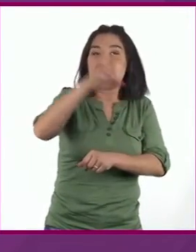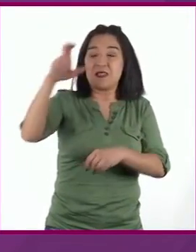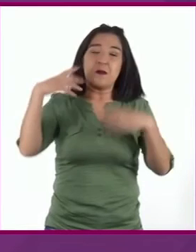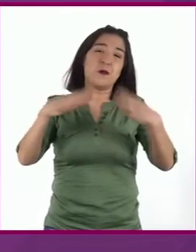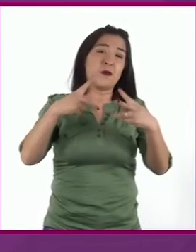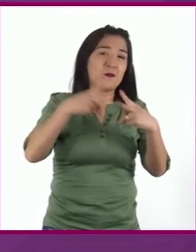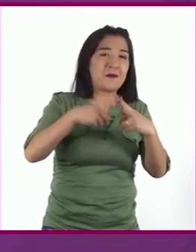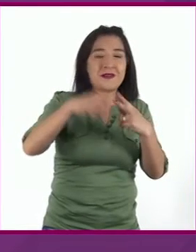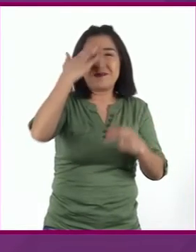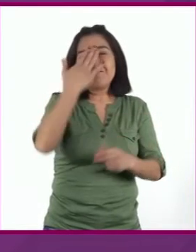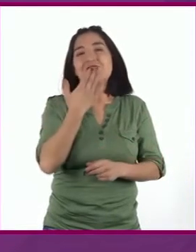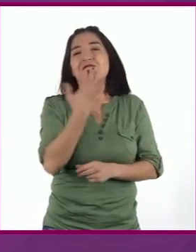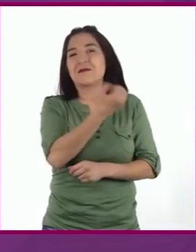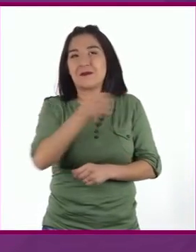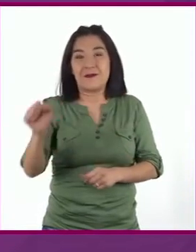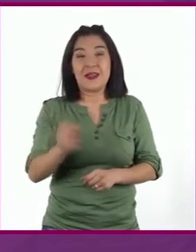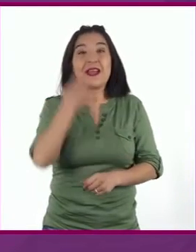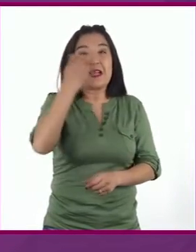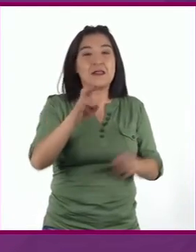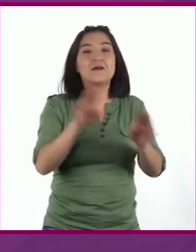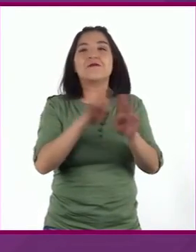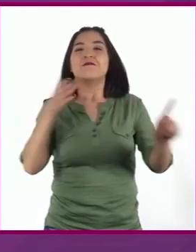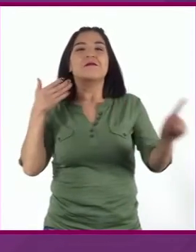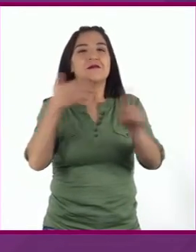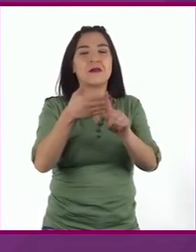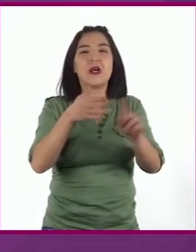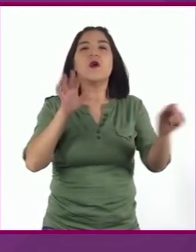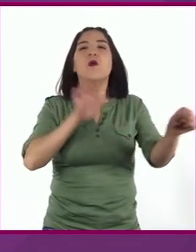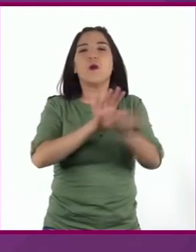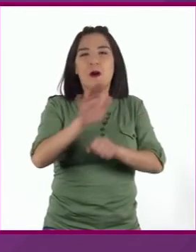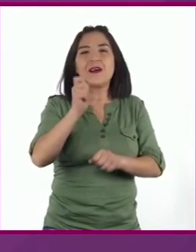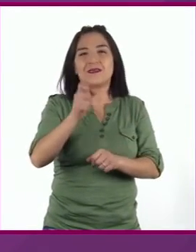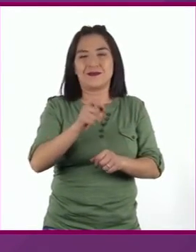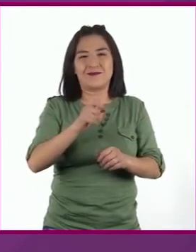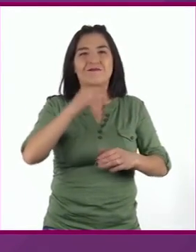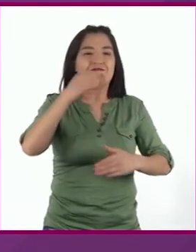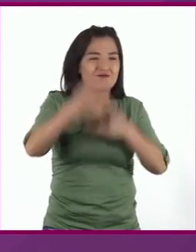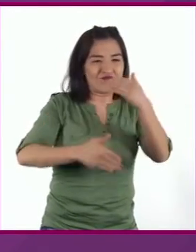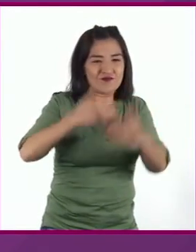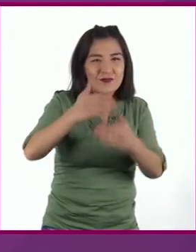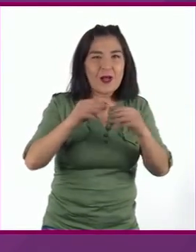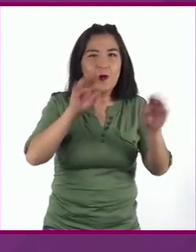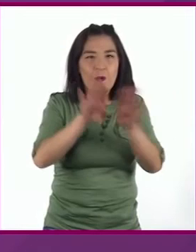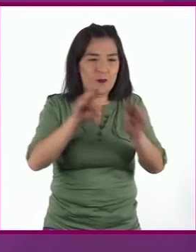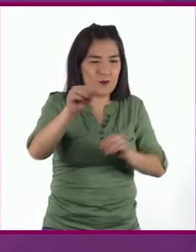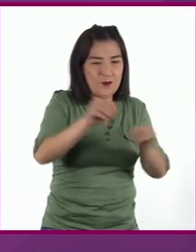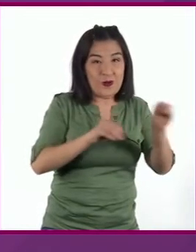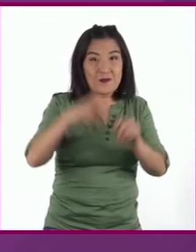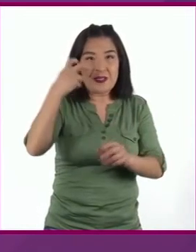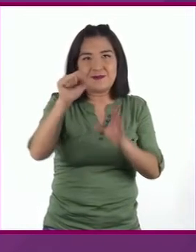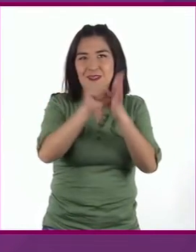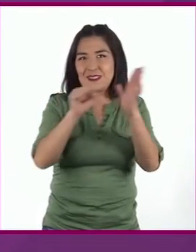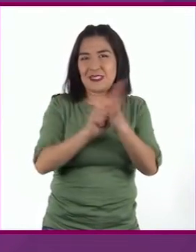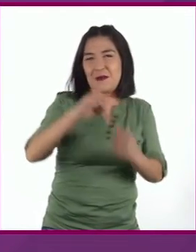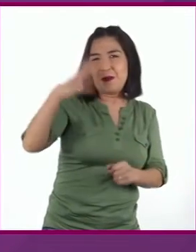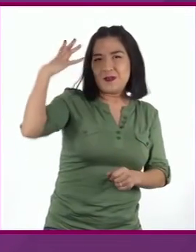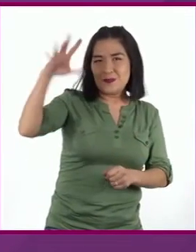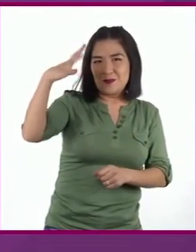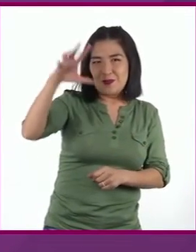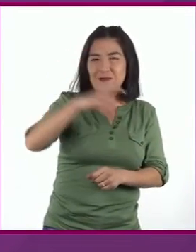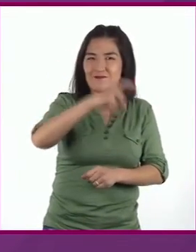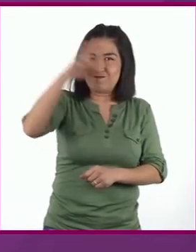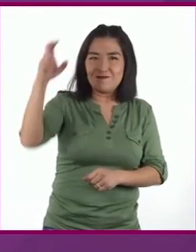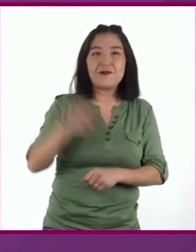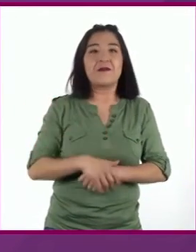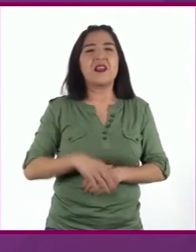Establecieron con exactitud la posición y la trayectoria de los planetas de nuestro sistema solar Y desarrollaron